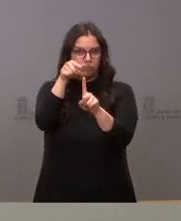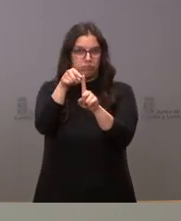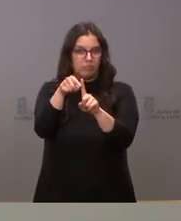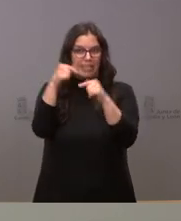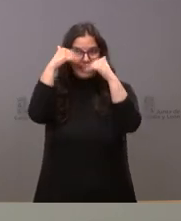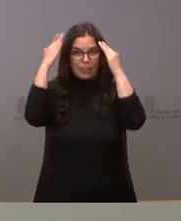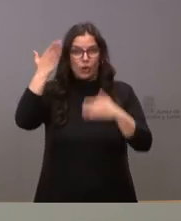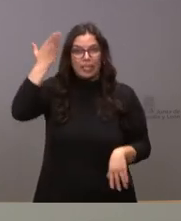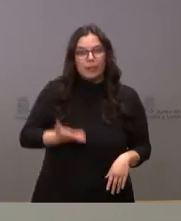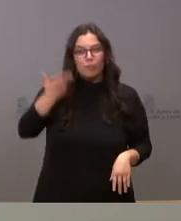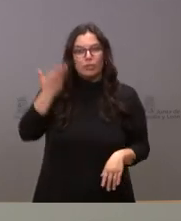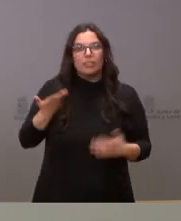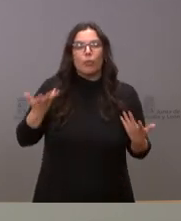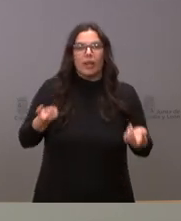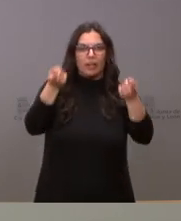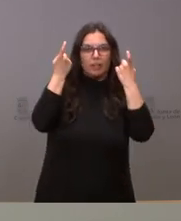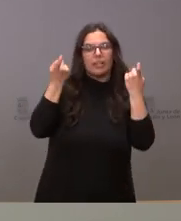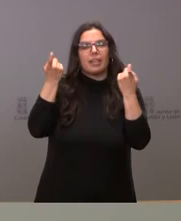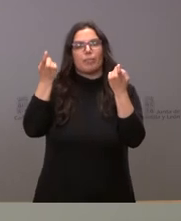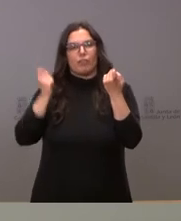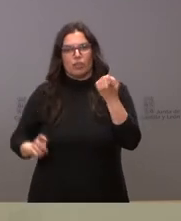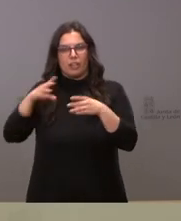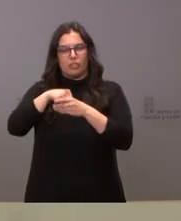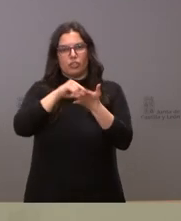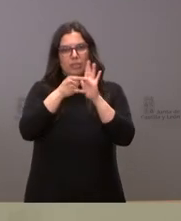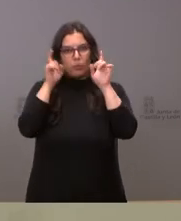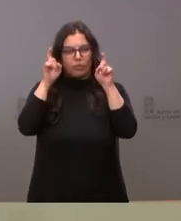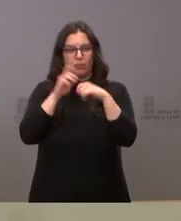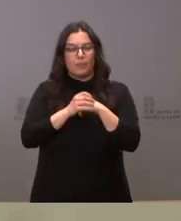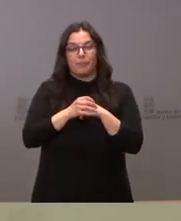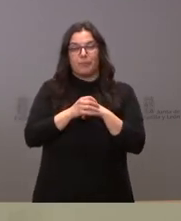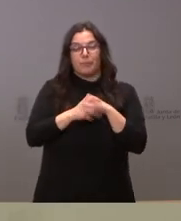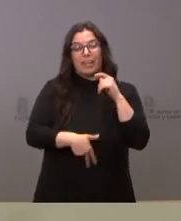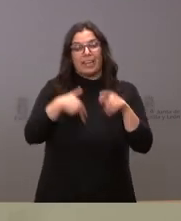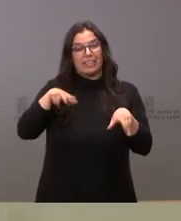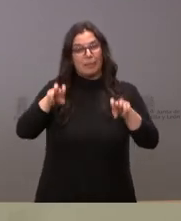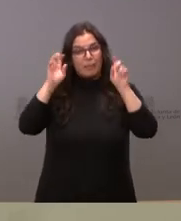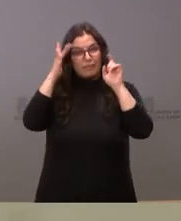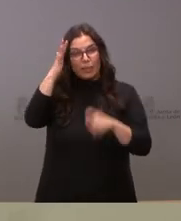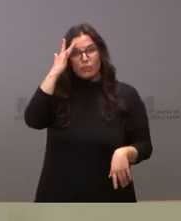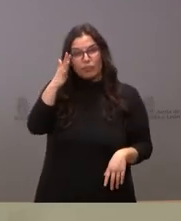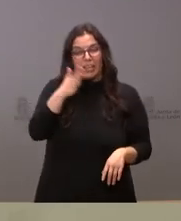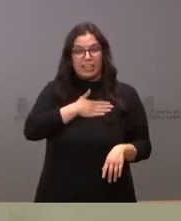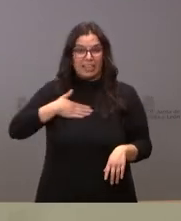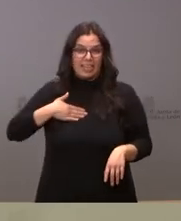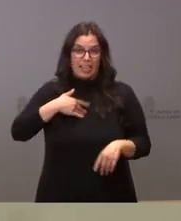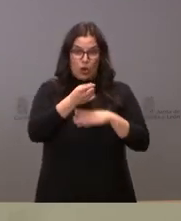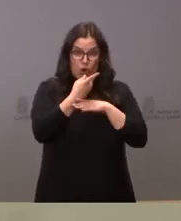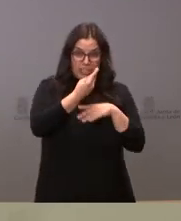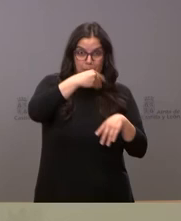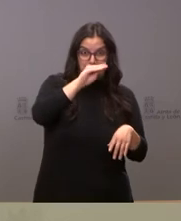importa que es a los alumnos y a los profesionales del sistema educativo Que en general en el caso de la filosofía sería aumentar el peso que